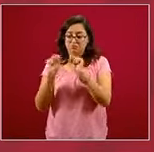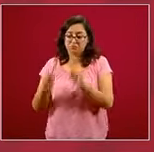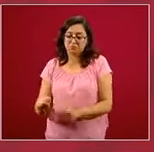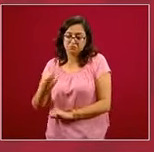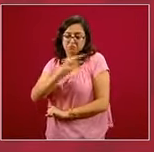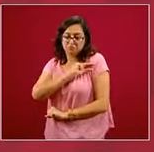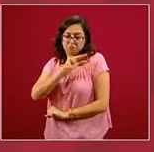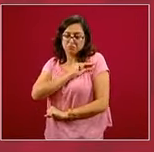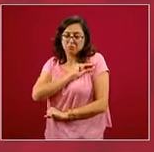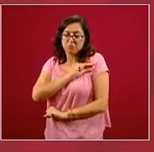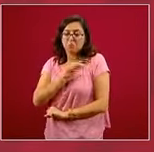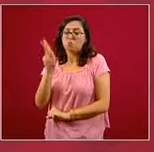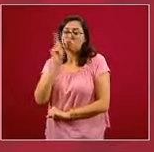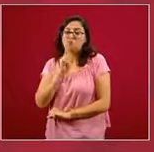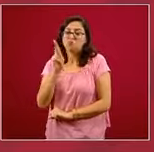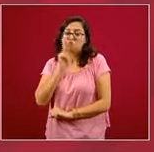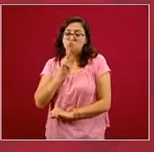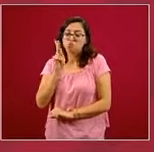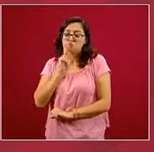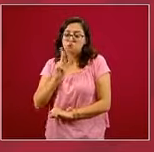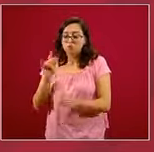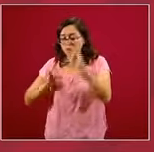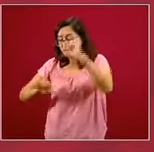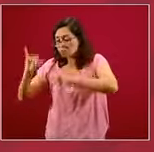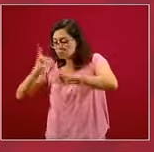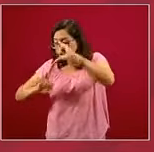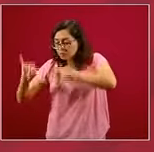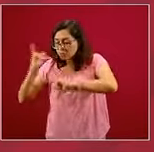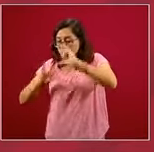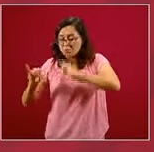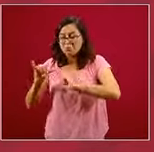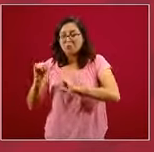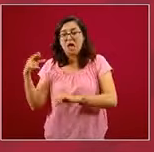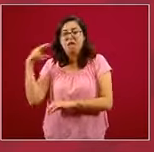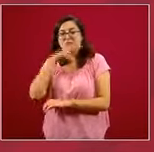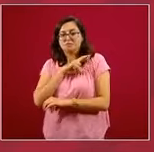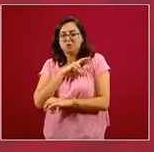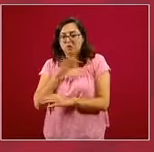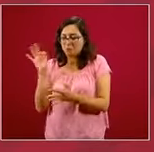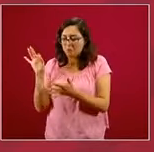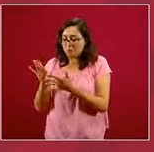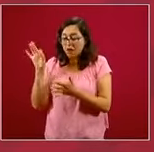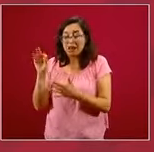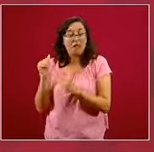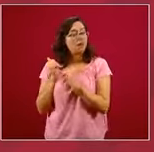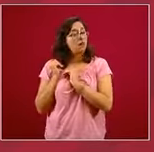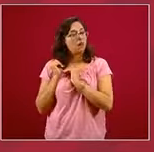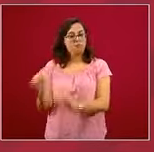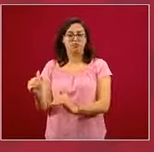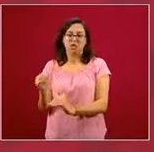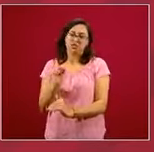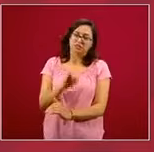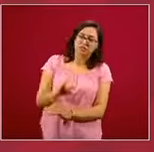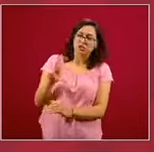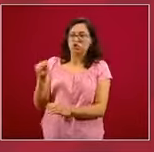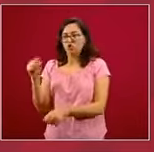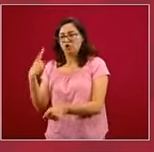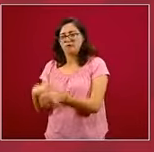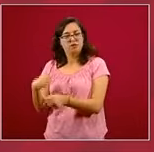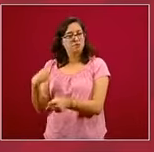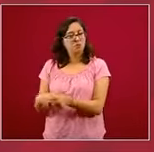privados de pruebas rápidas porque porque tienen cierta capacidad limitada, muy limitada para